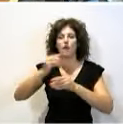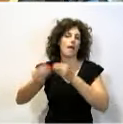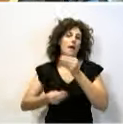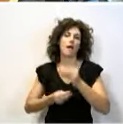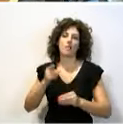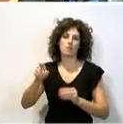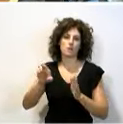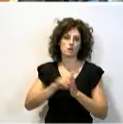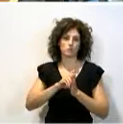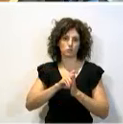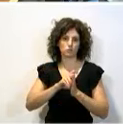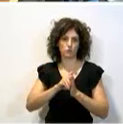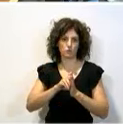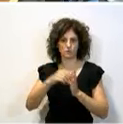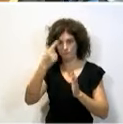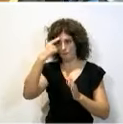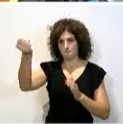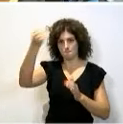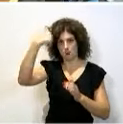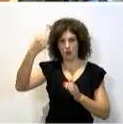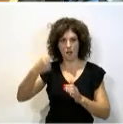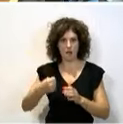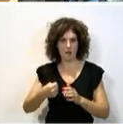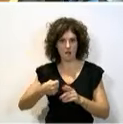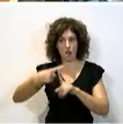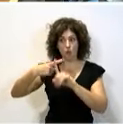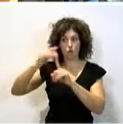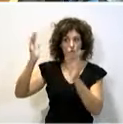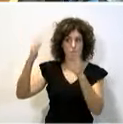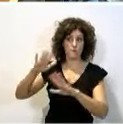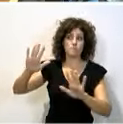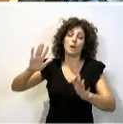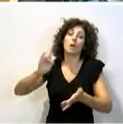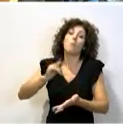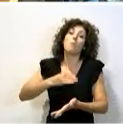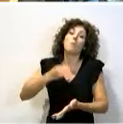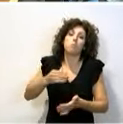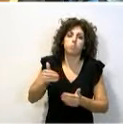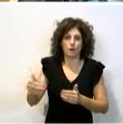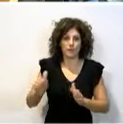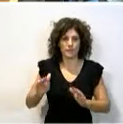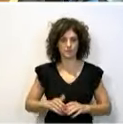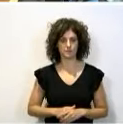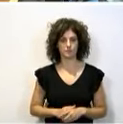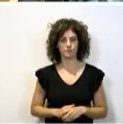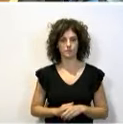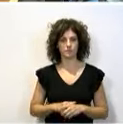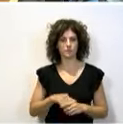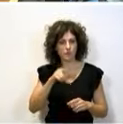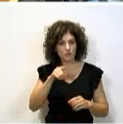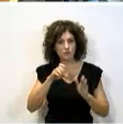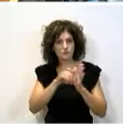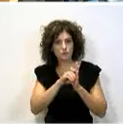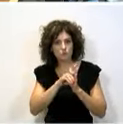así, dándonos en la cabeza, no traen la cruz, pero en cualquier momento. Miren, esa Constitución